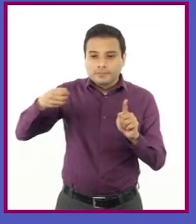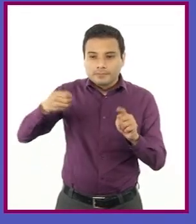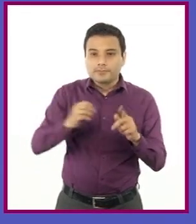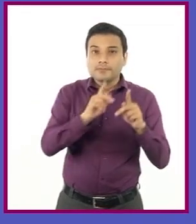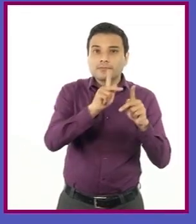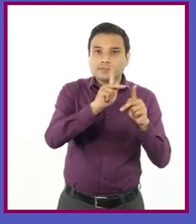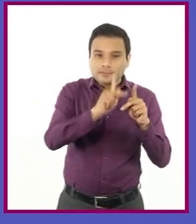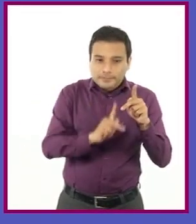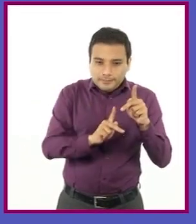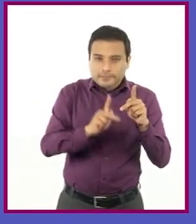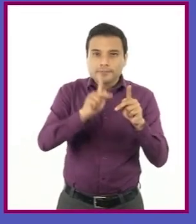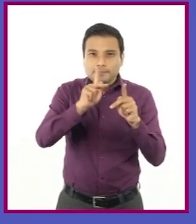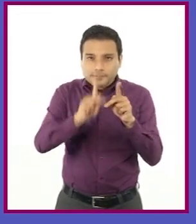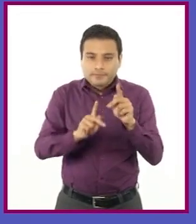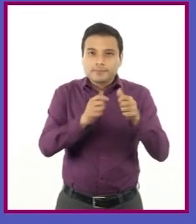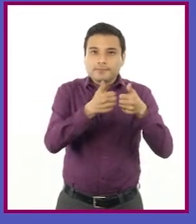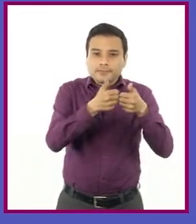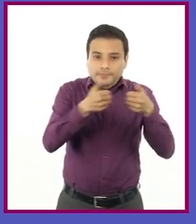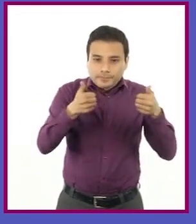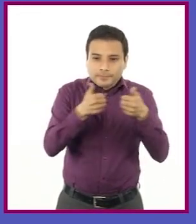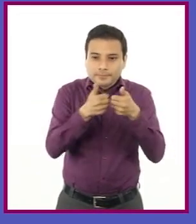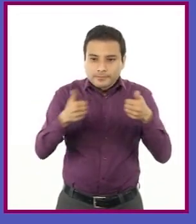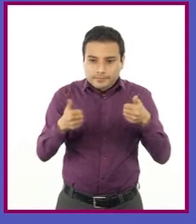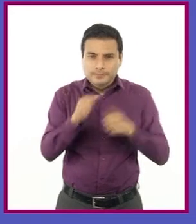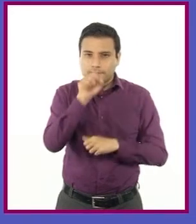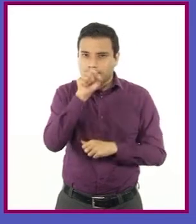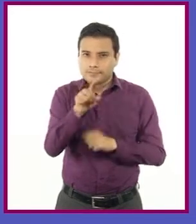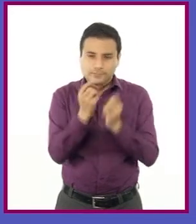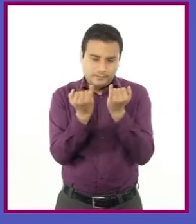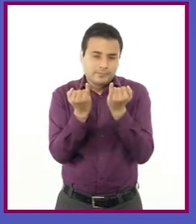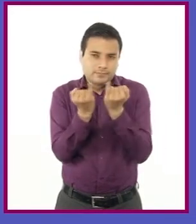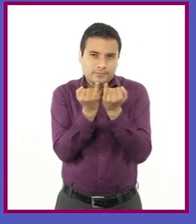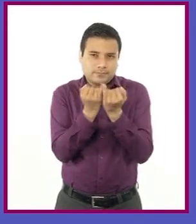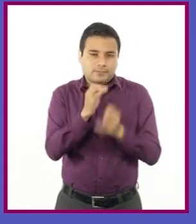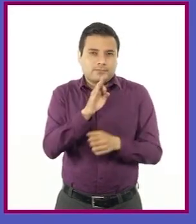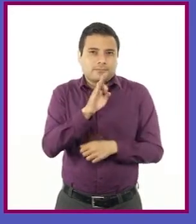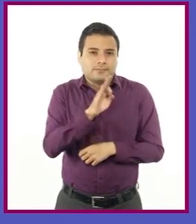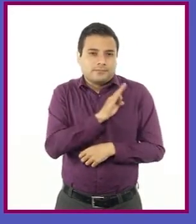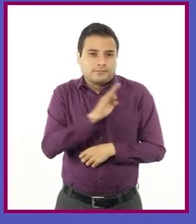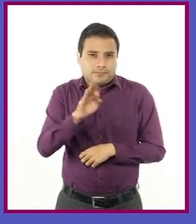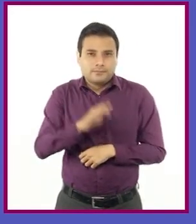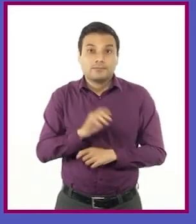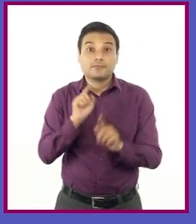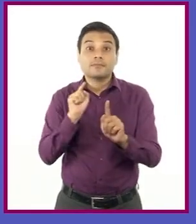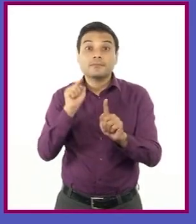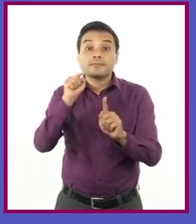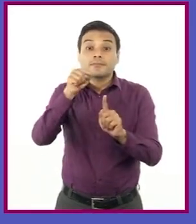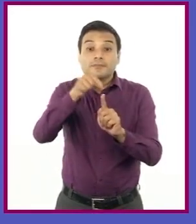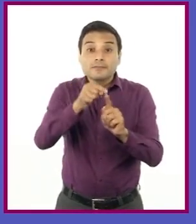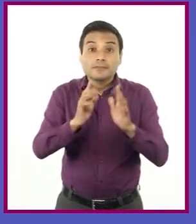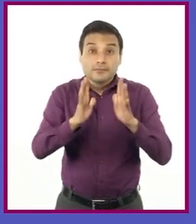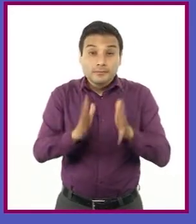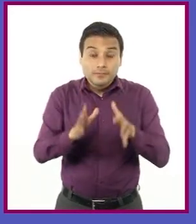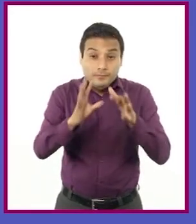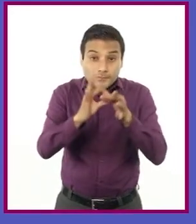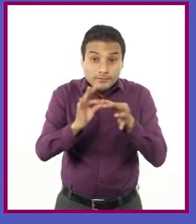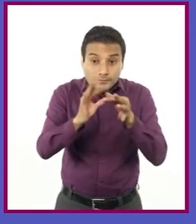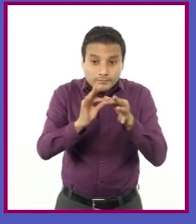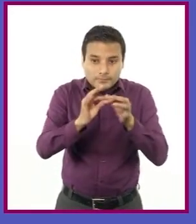integran un párrafo. También sirve para separar gráficamente la intención de un enunciado, que no sea